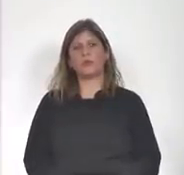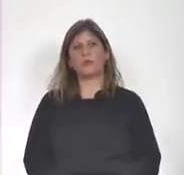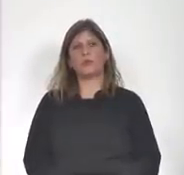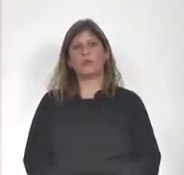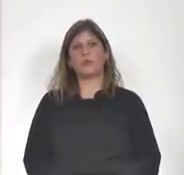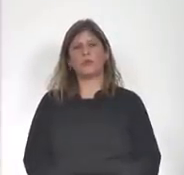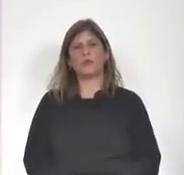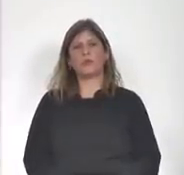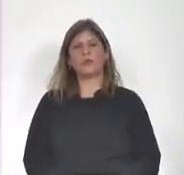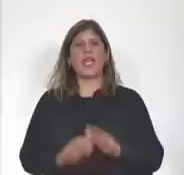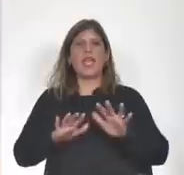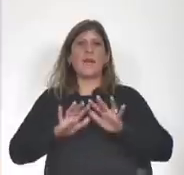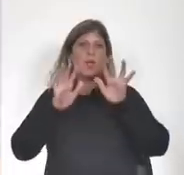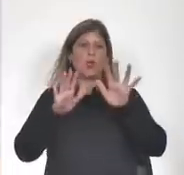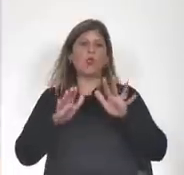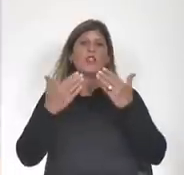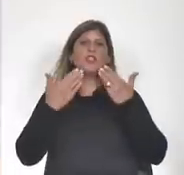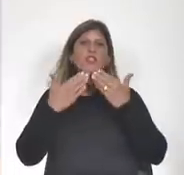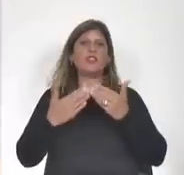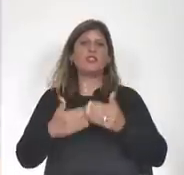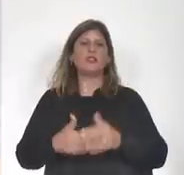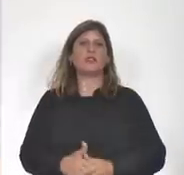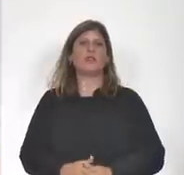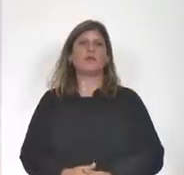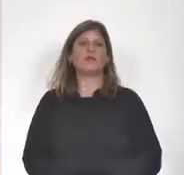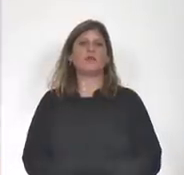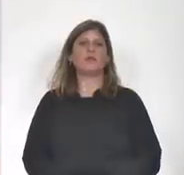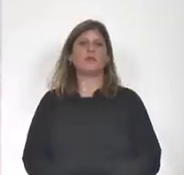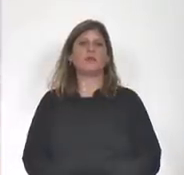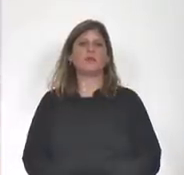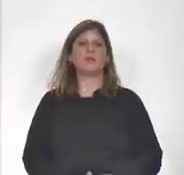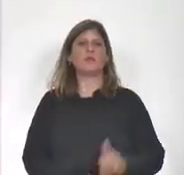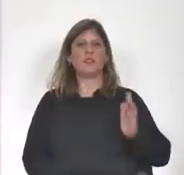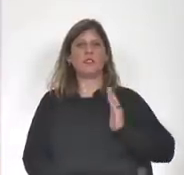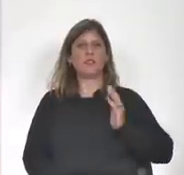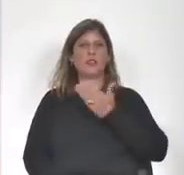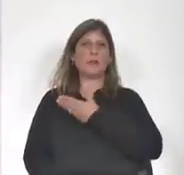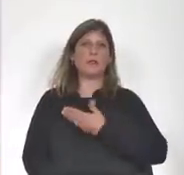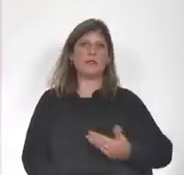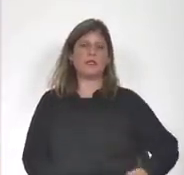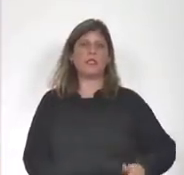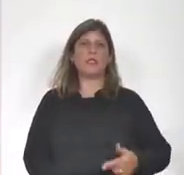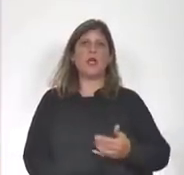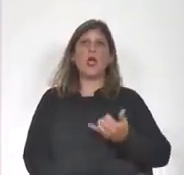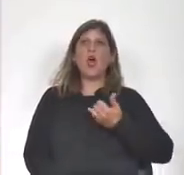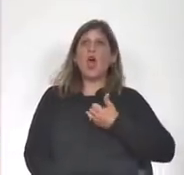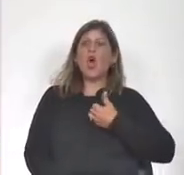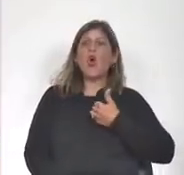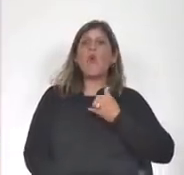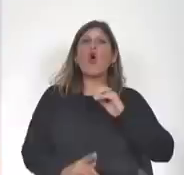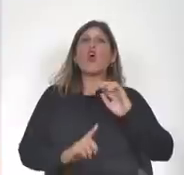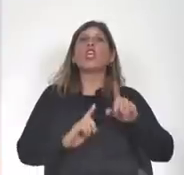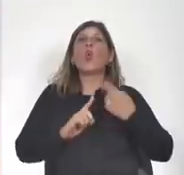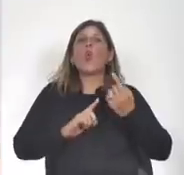la décima pregunta señora presidenta es como y cuando